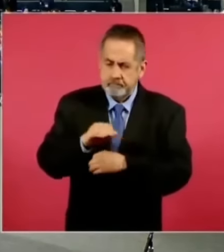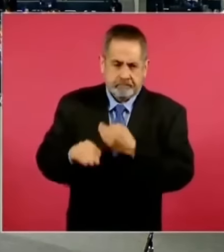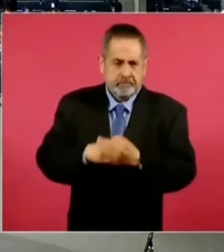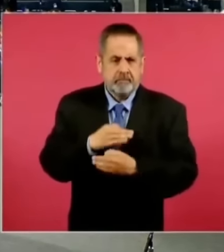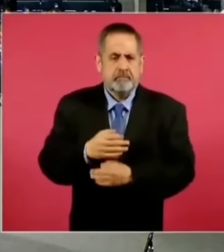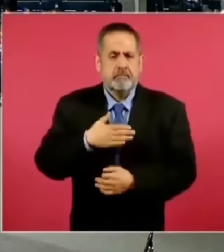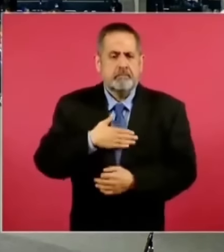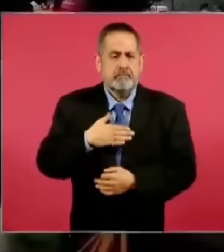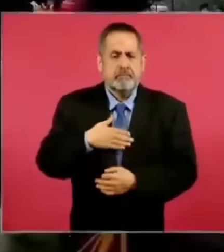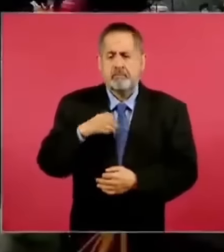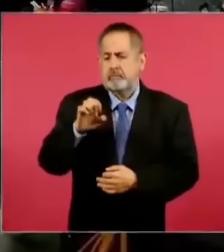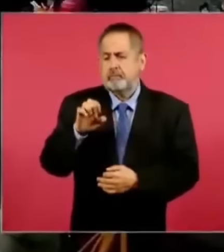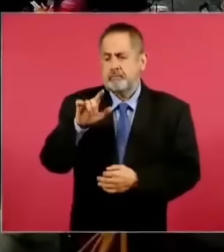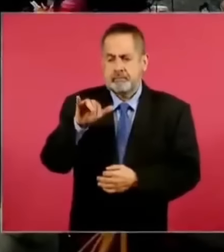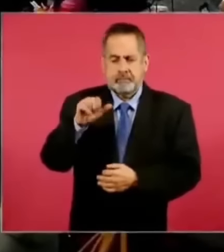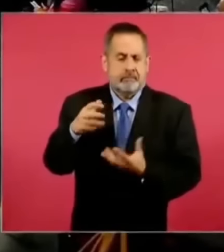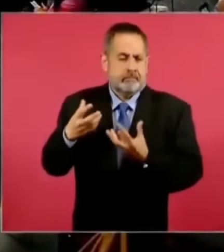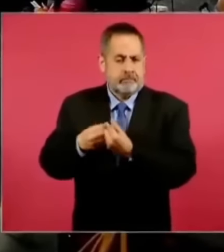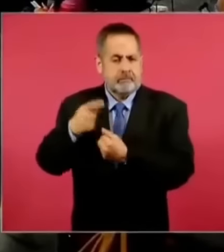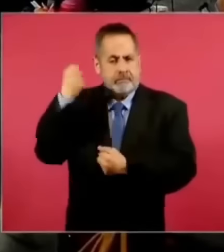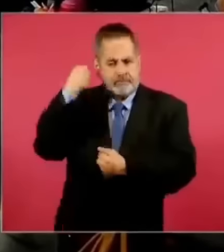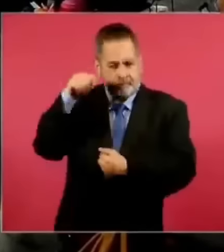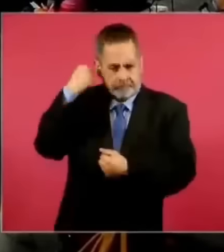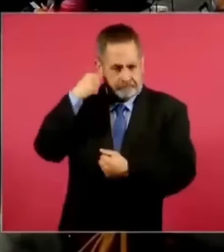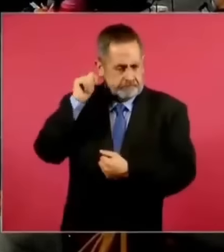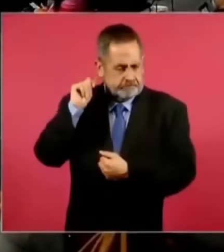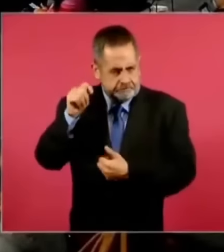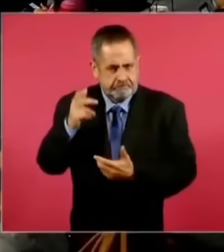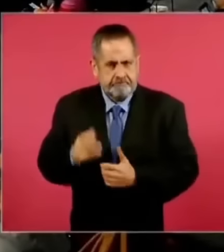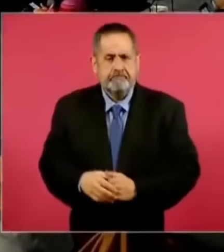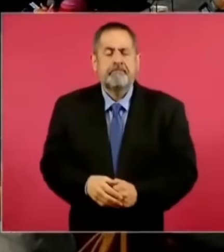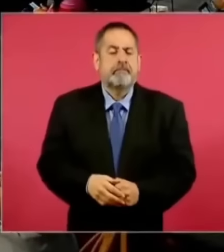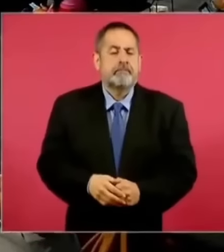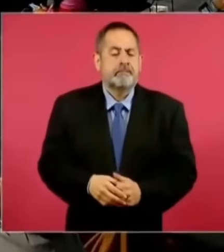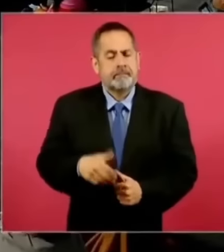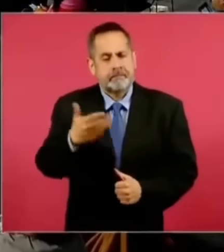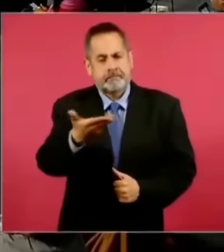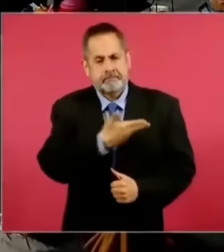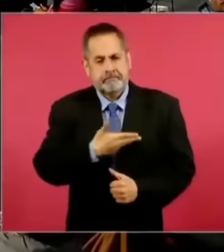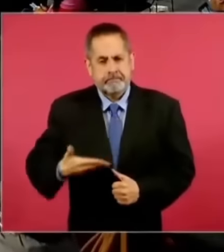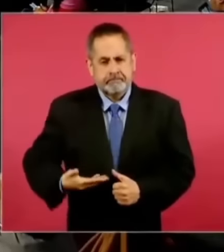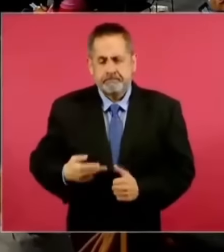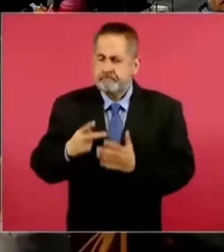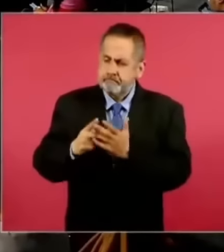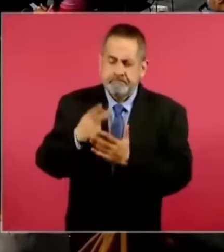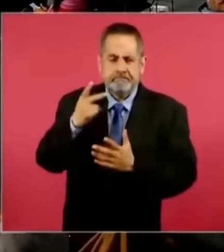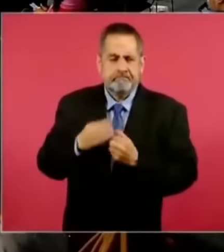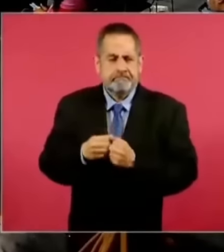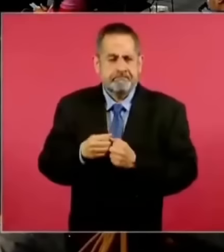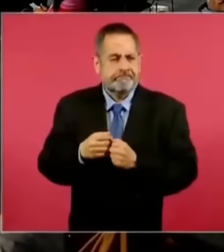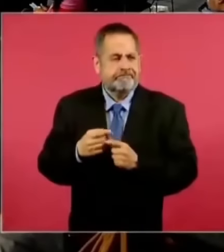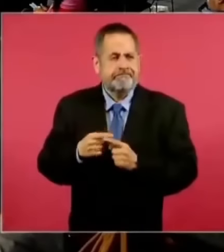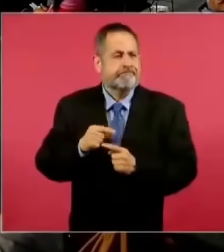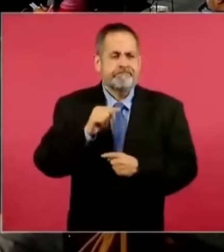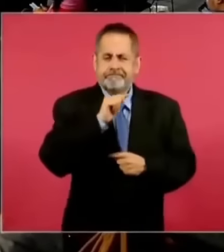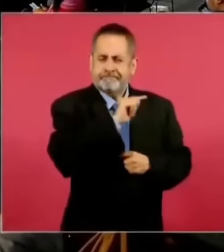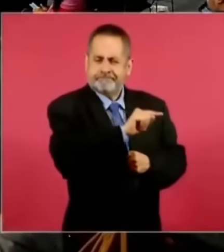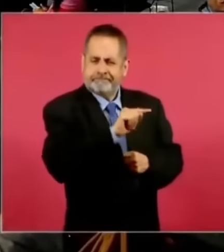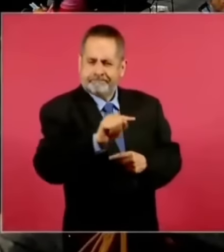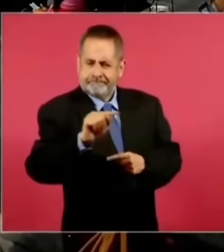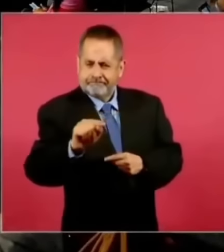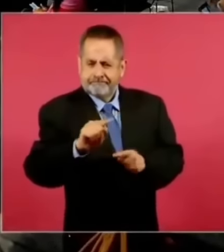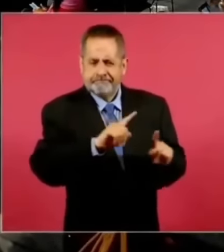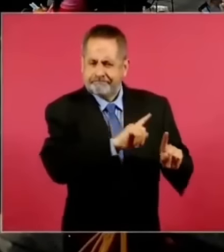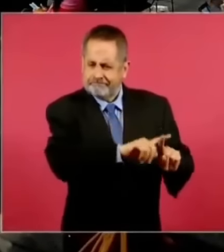Elías Cedillo, del Sistema Informativo de Tabasco, Diario Presente. Señor presidente, quiero retomar varios comentarios que han hecho diversos